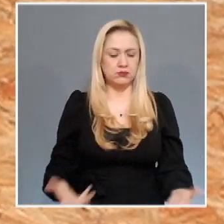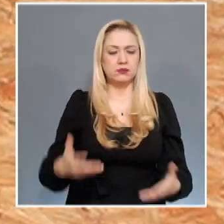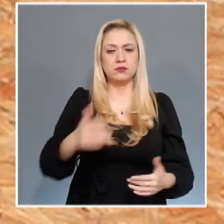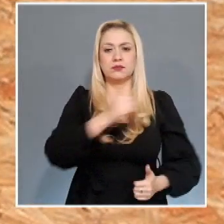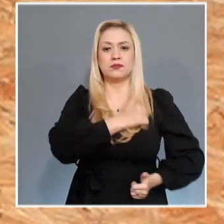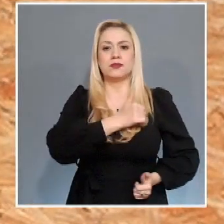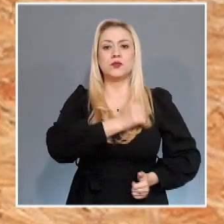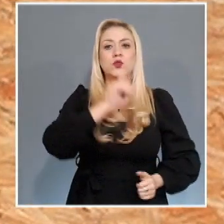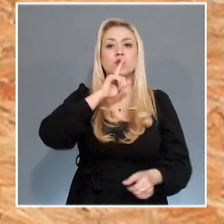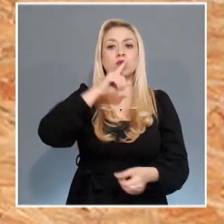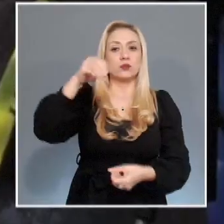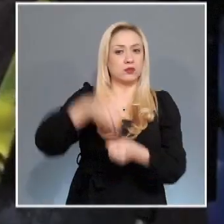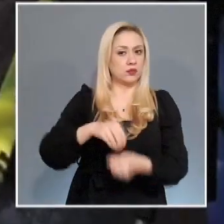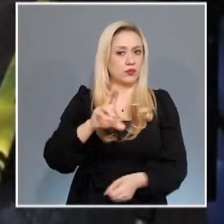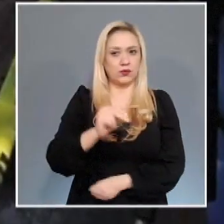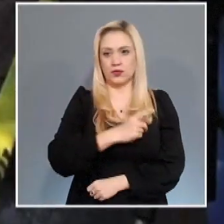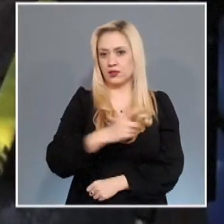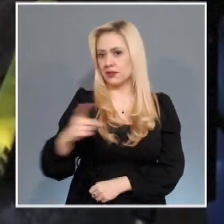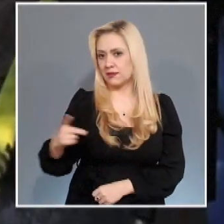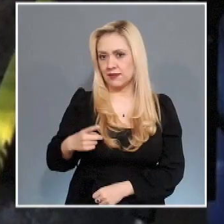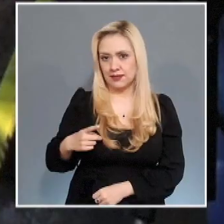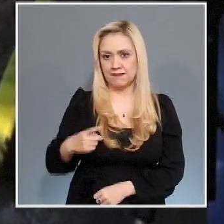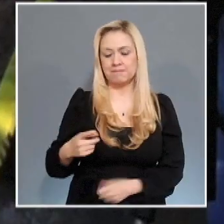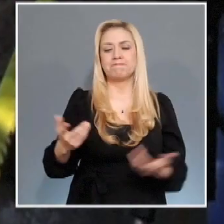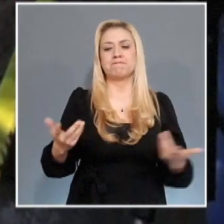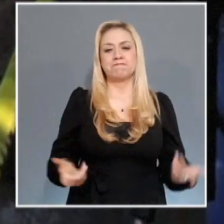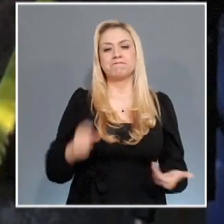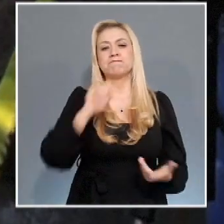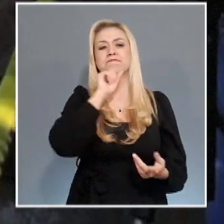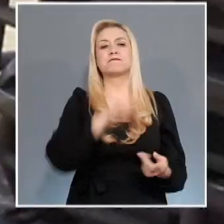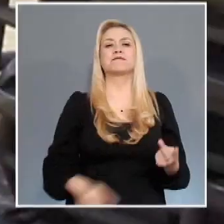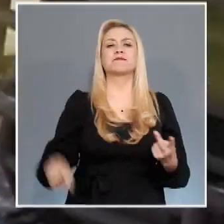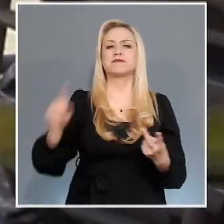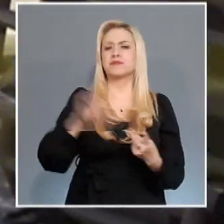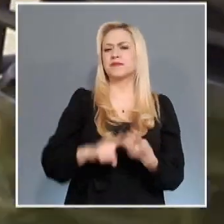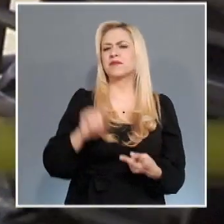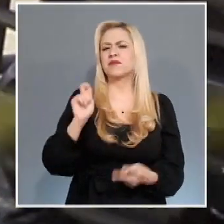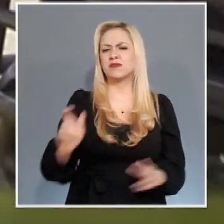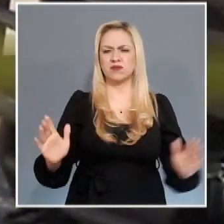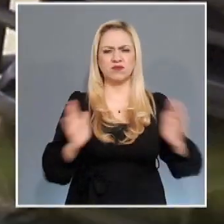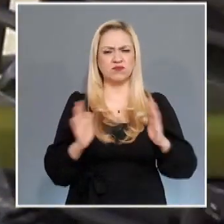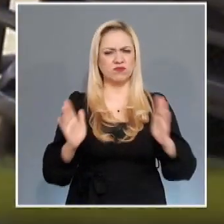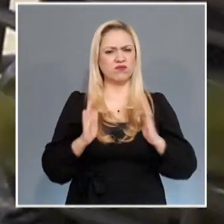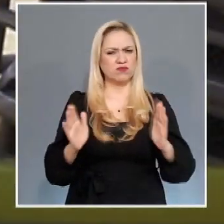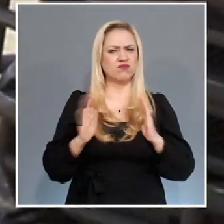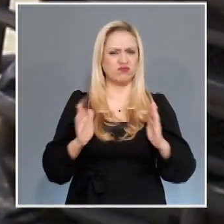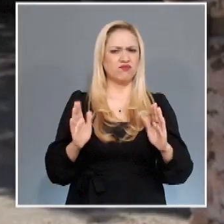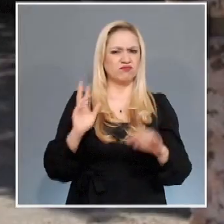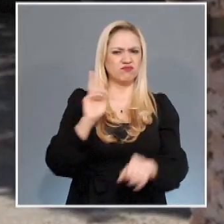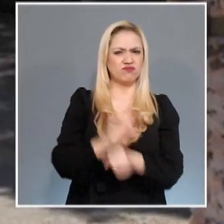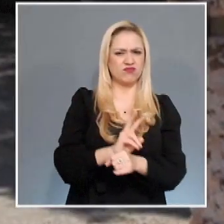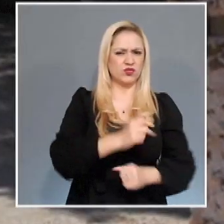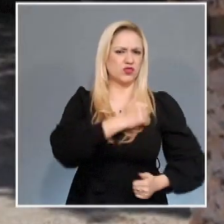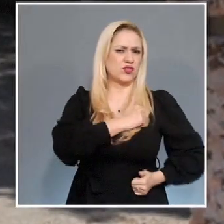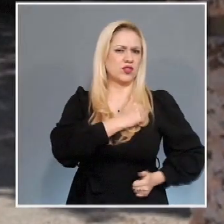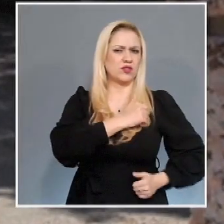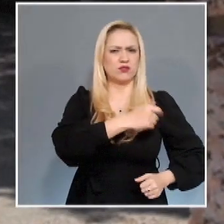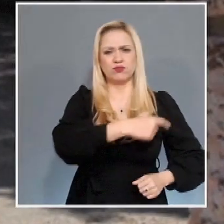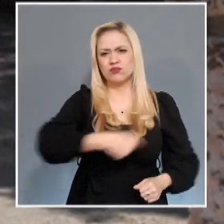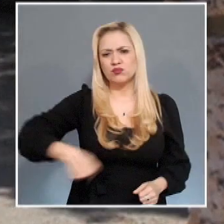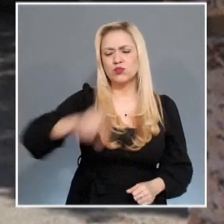transitorio dispone, entre otros aspectos, que la Fuerza Armada Permanente que realice tareas de seguridad pública